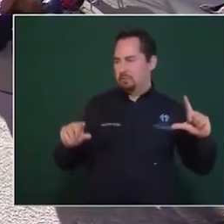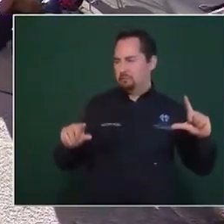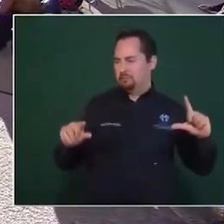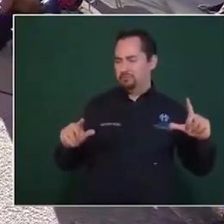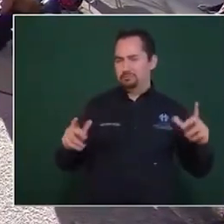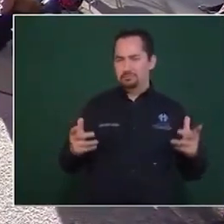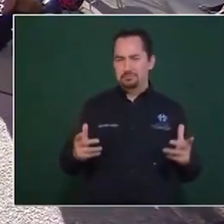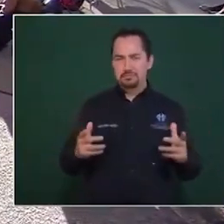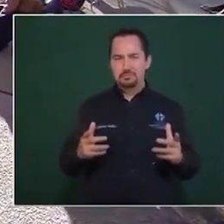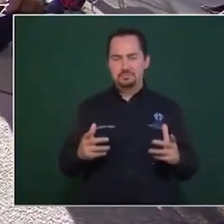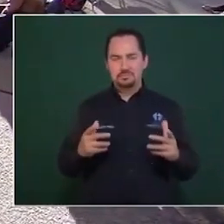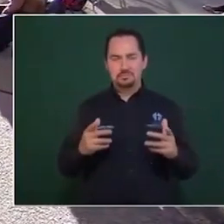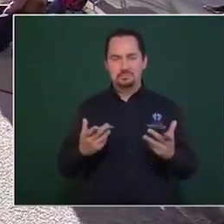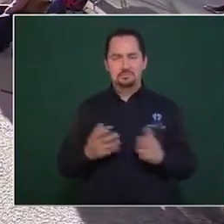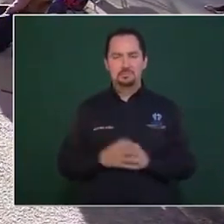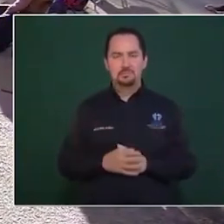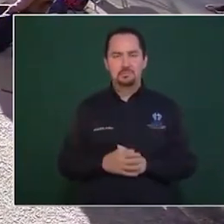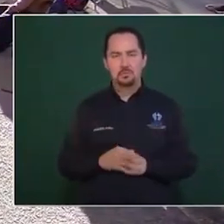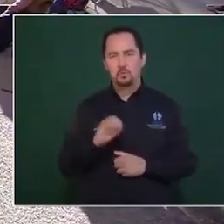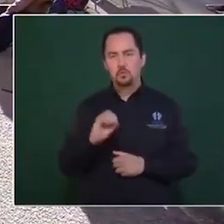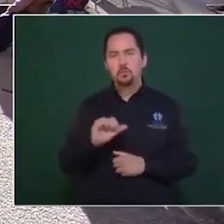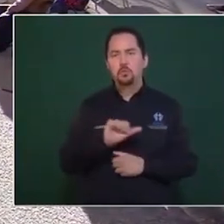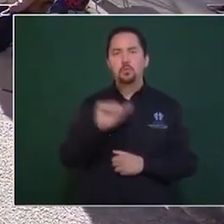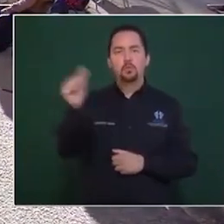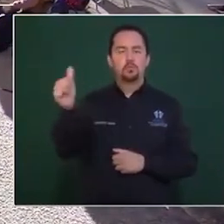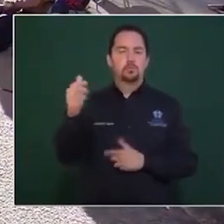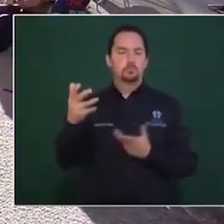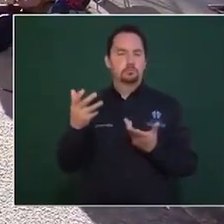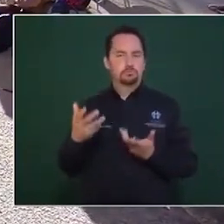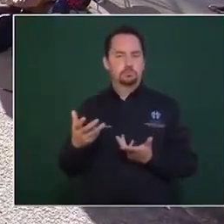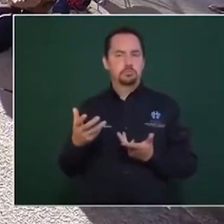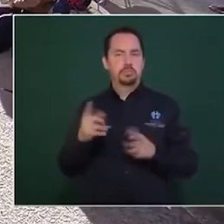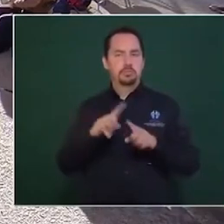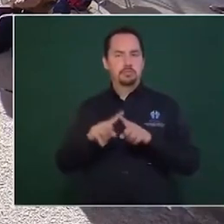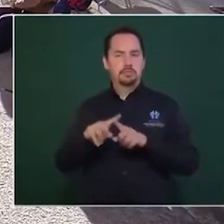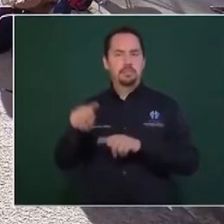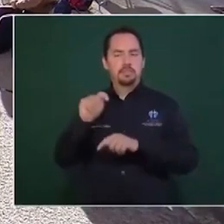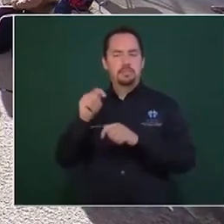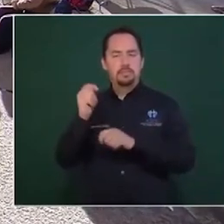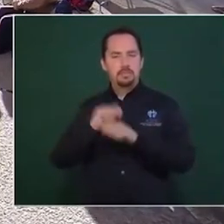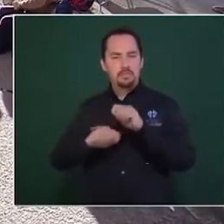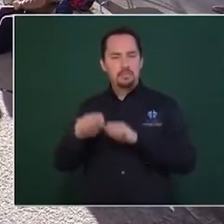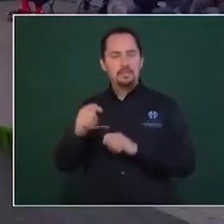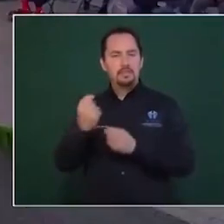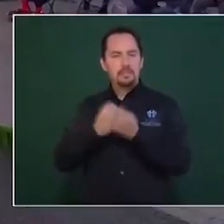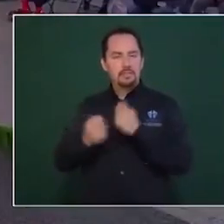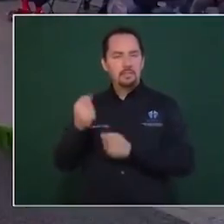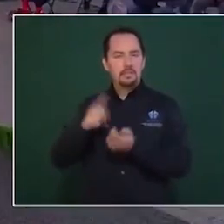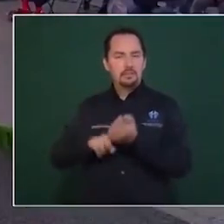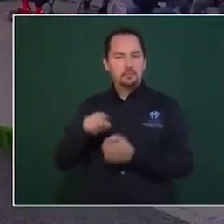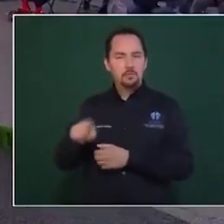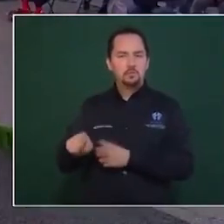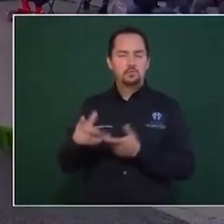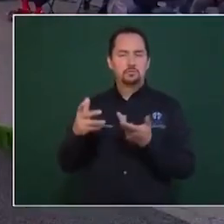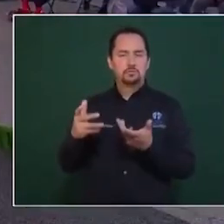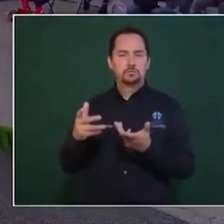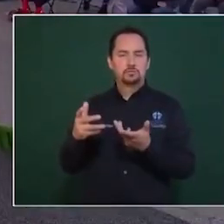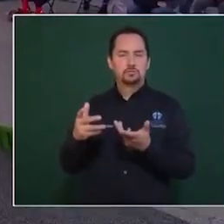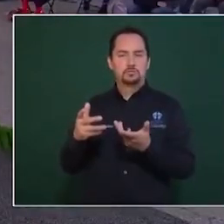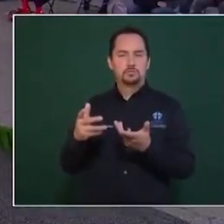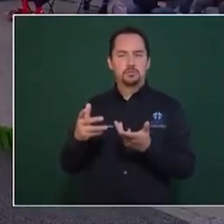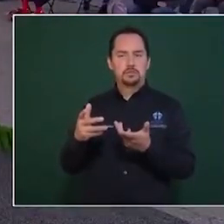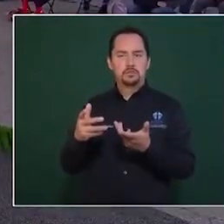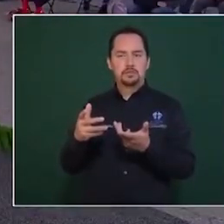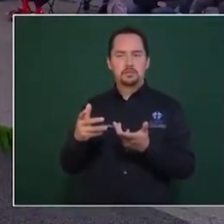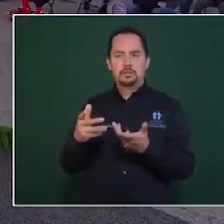gran cadena comercial pague menos luz que lo que